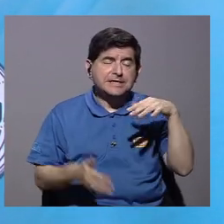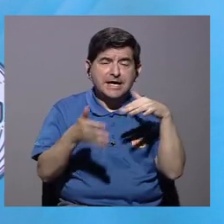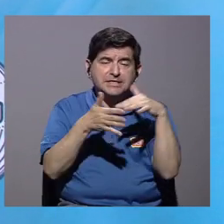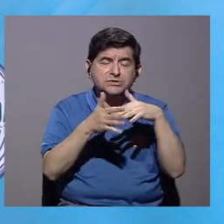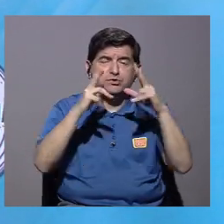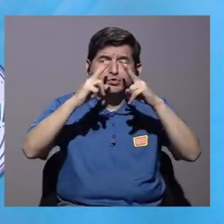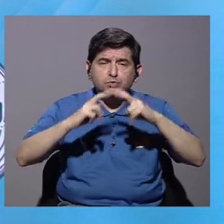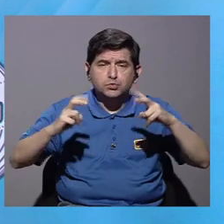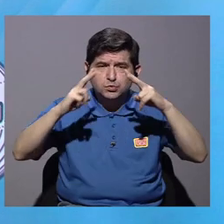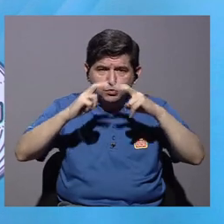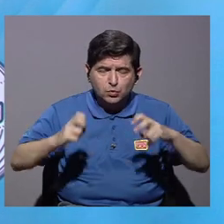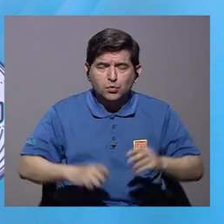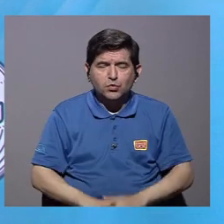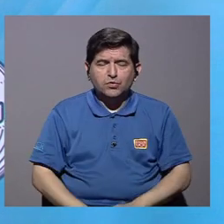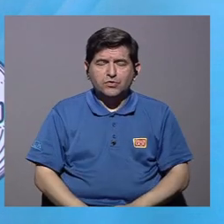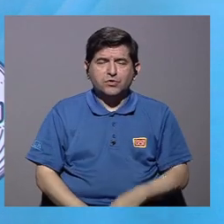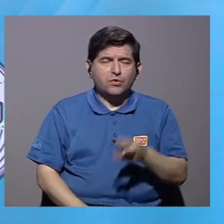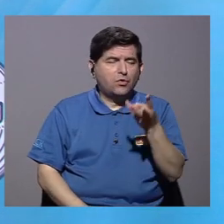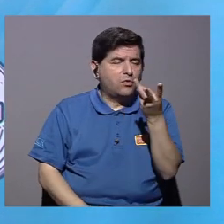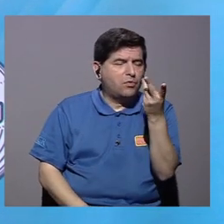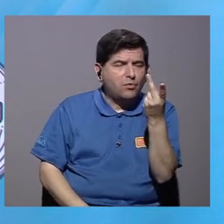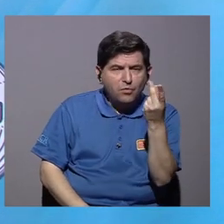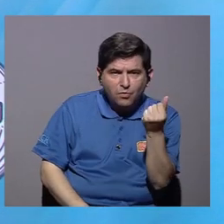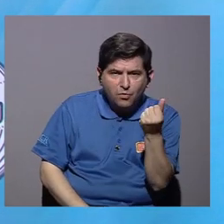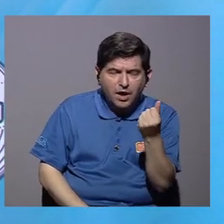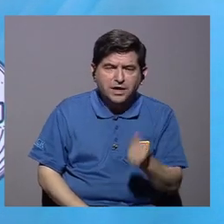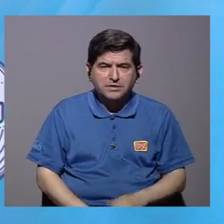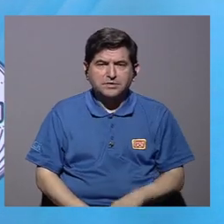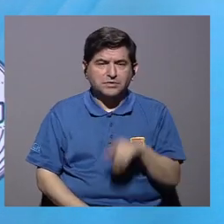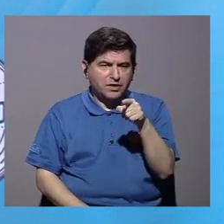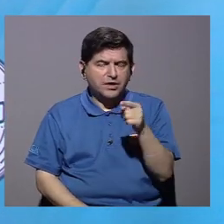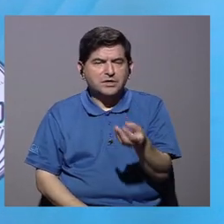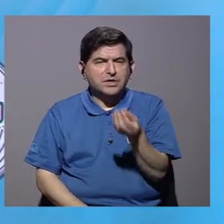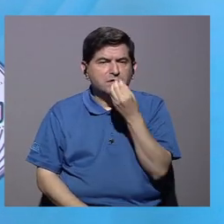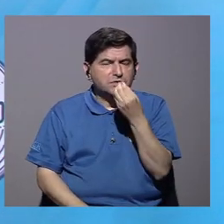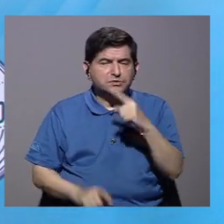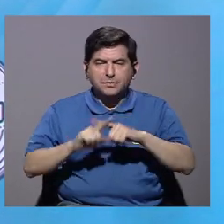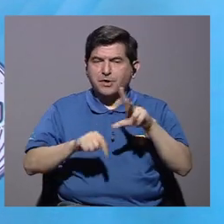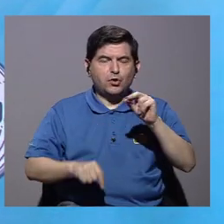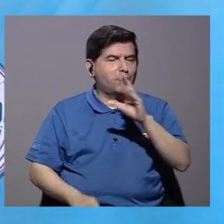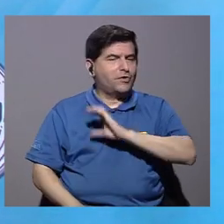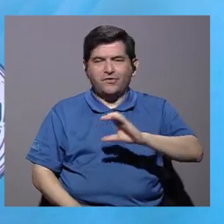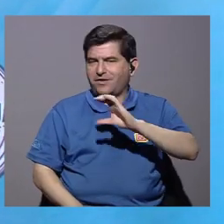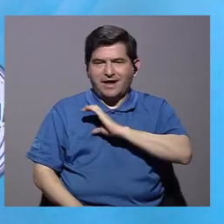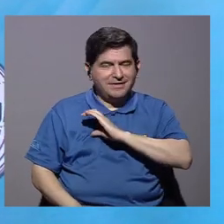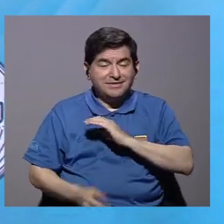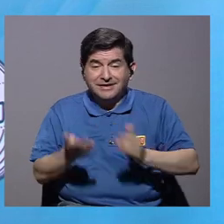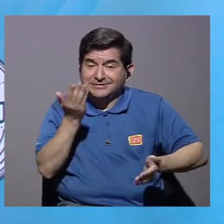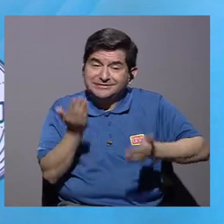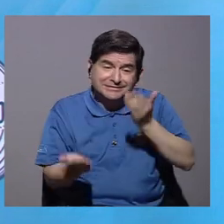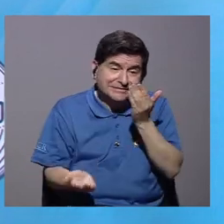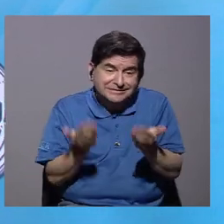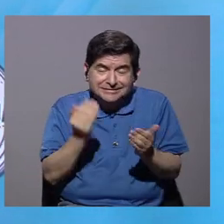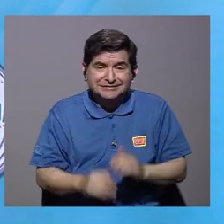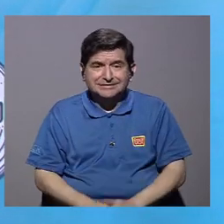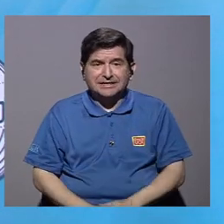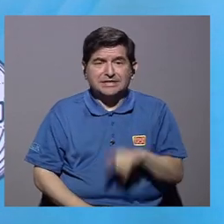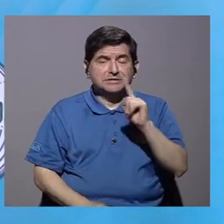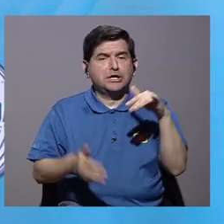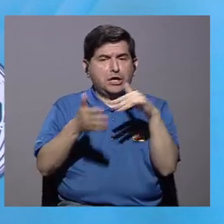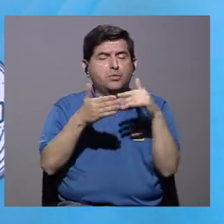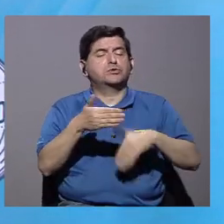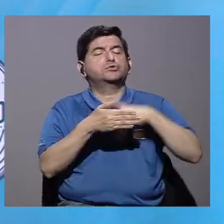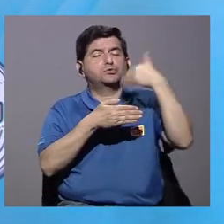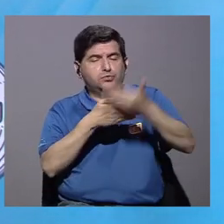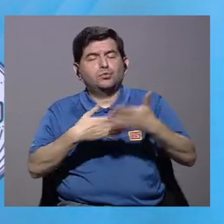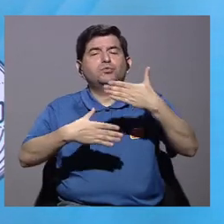es que este estudio analiza lo que es la cantidad de consumo, pero no la calidad. Y